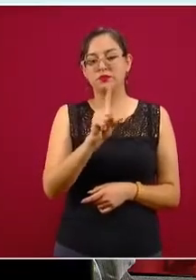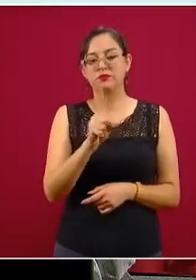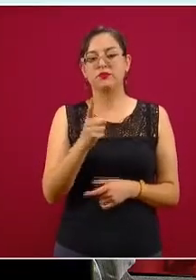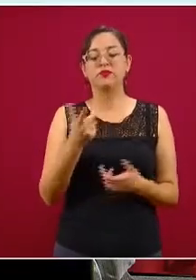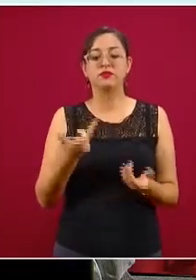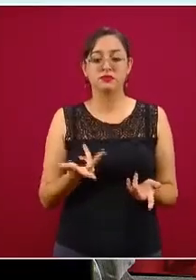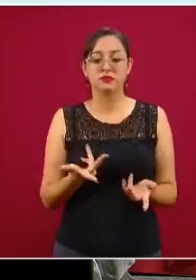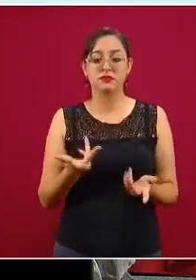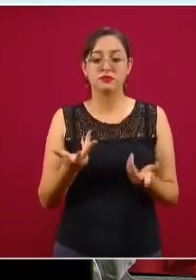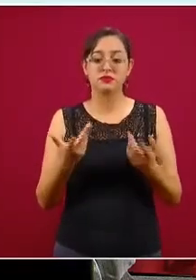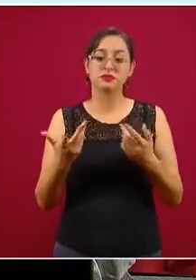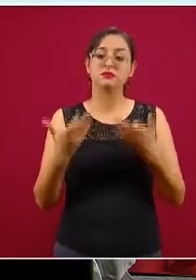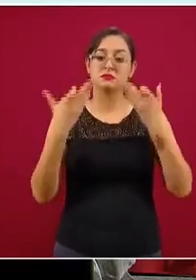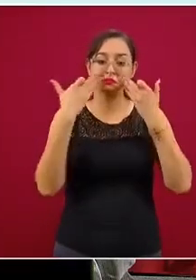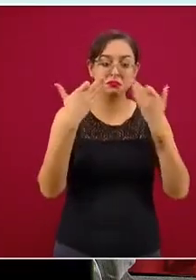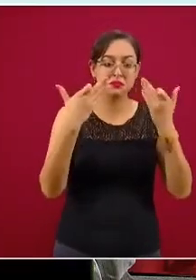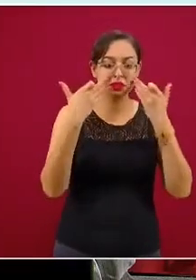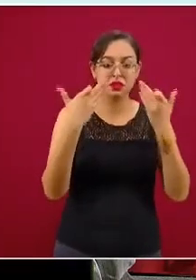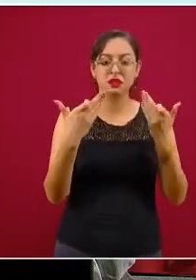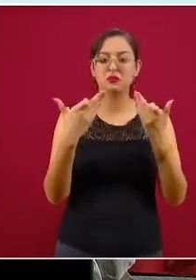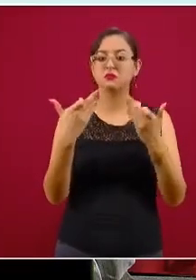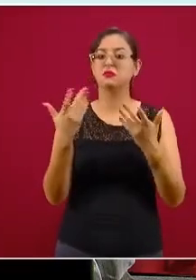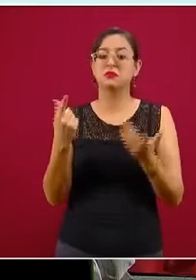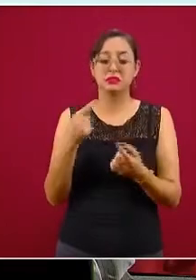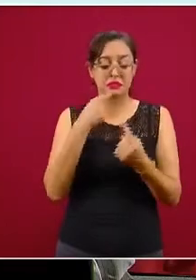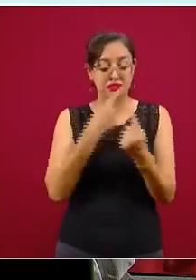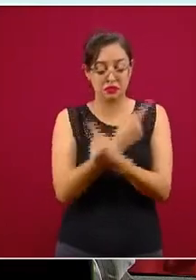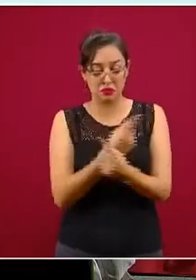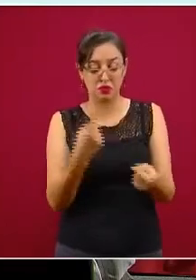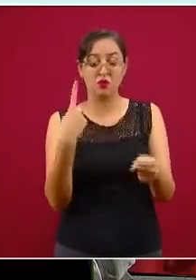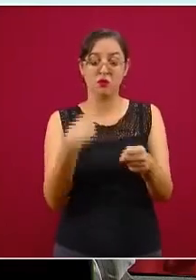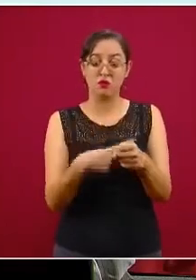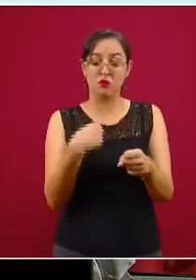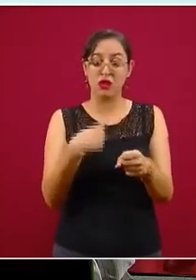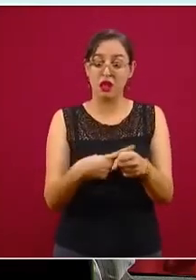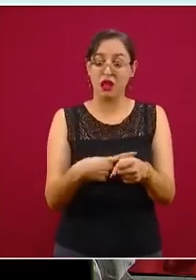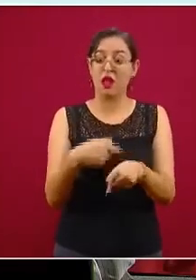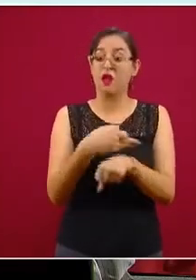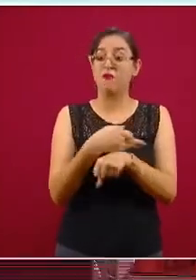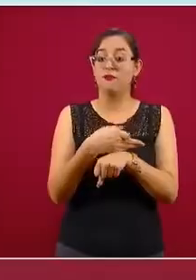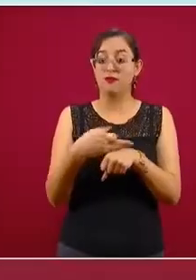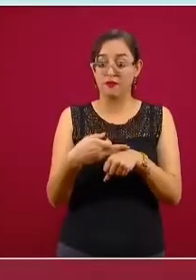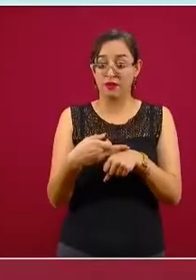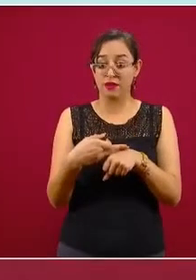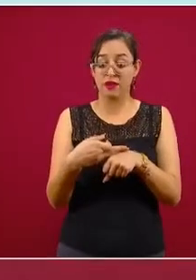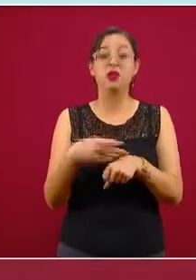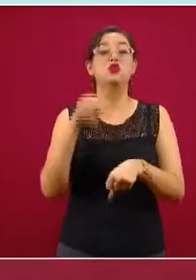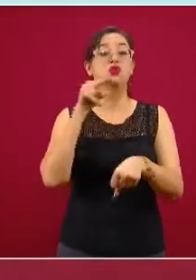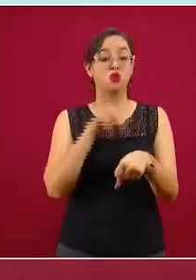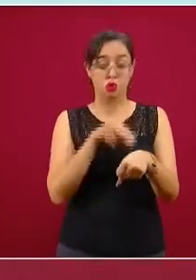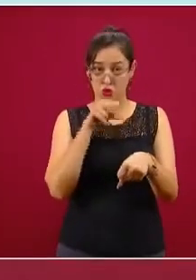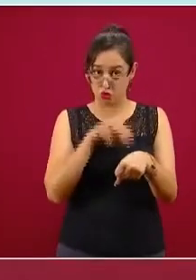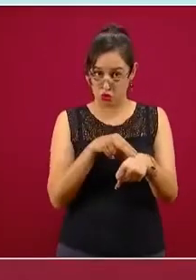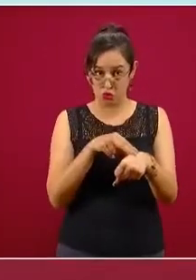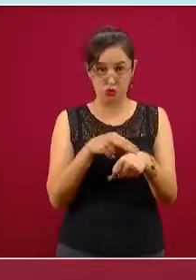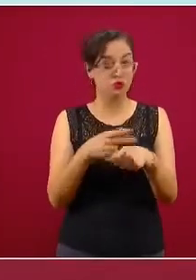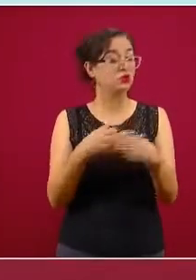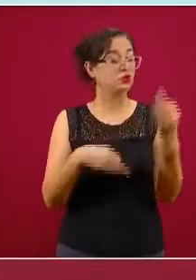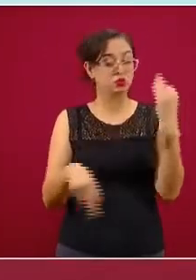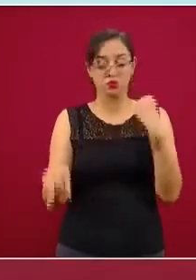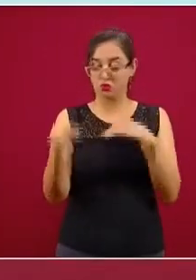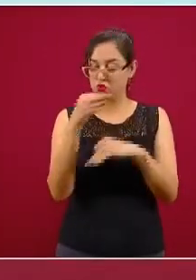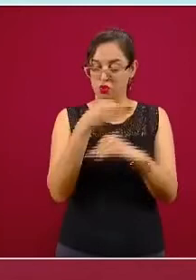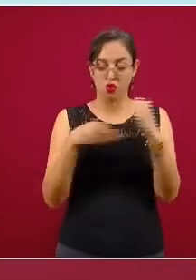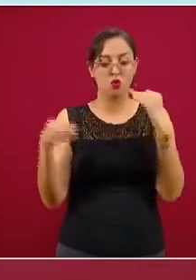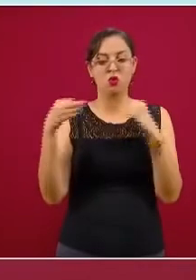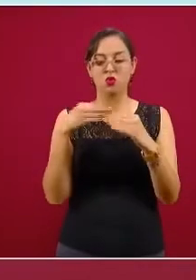visto por evidencia científica que a estos niños, a las familias y a las instituciones, incluyendo los